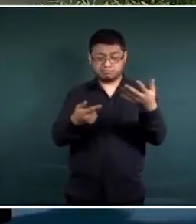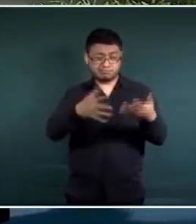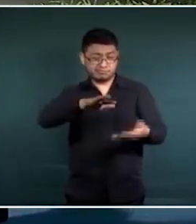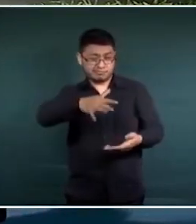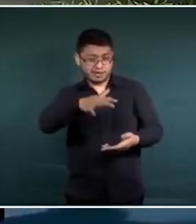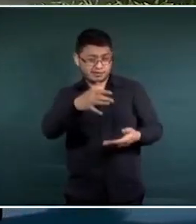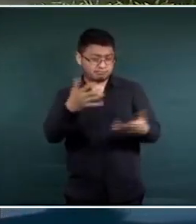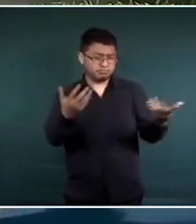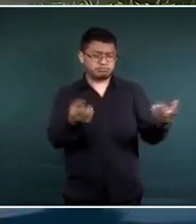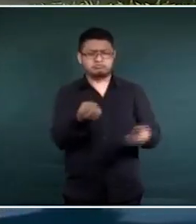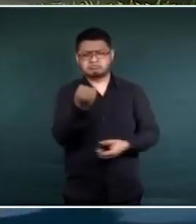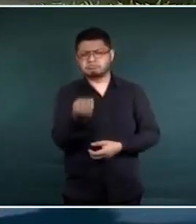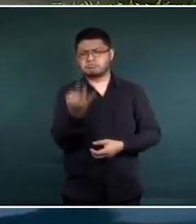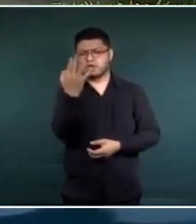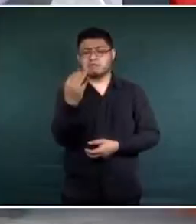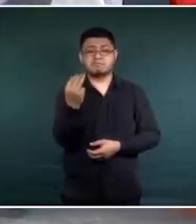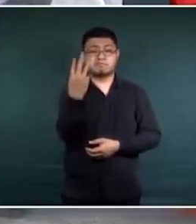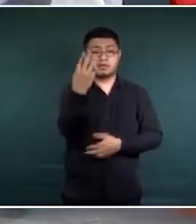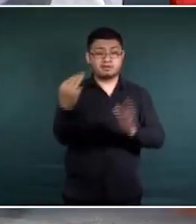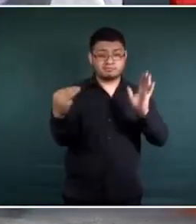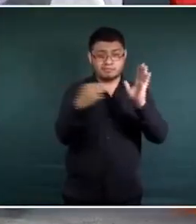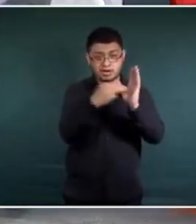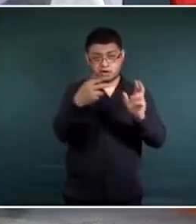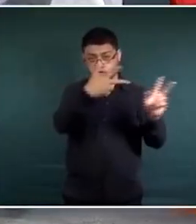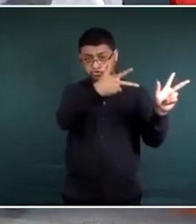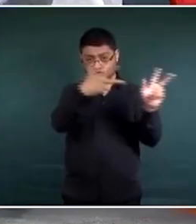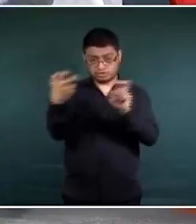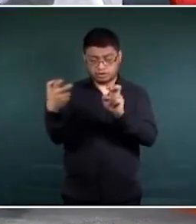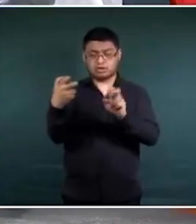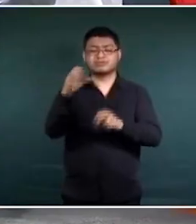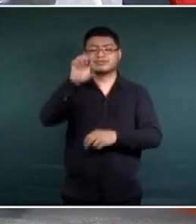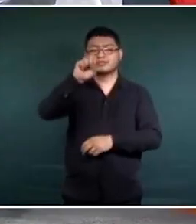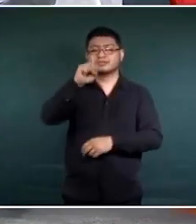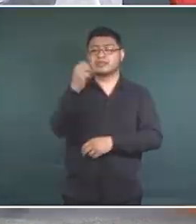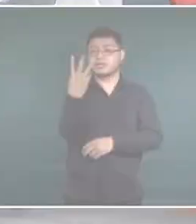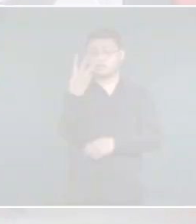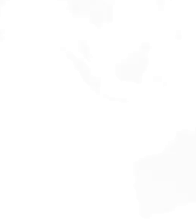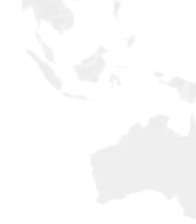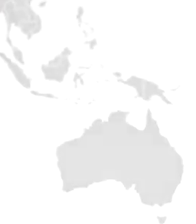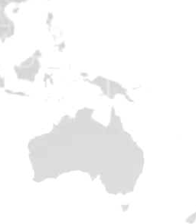en estas actividades de 3.863 hombres.